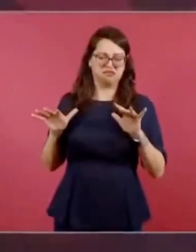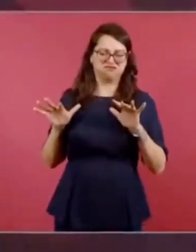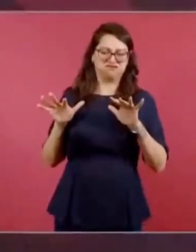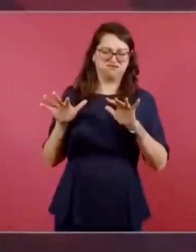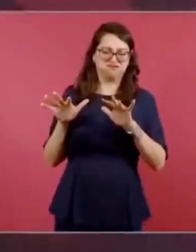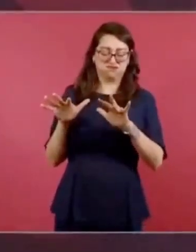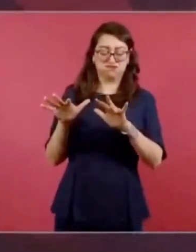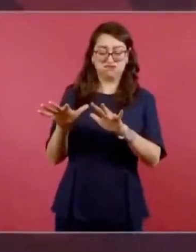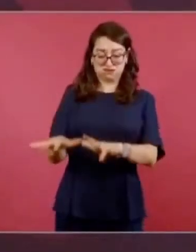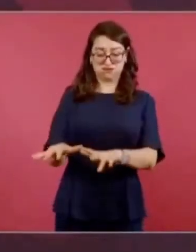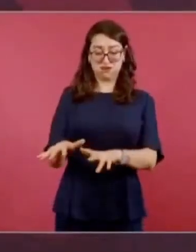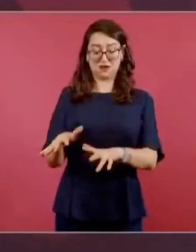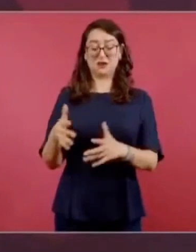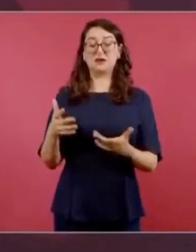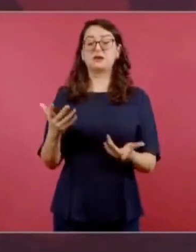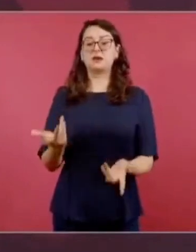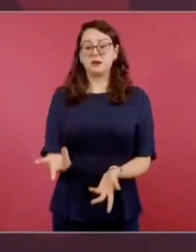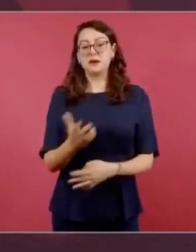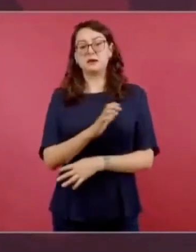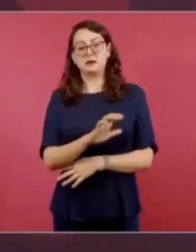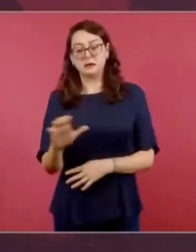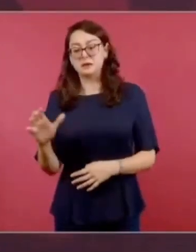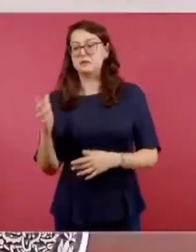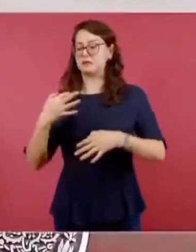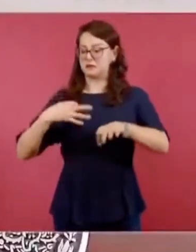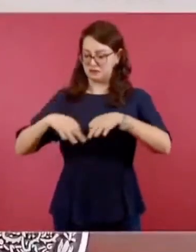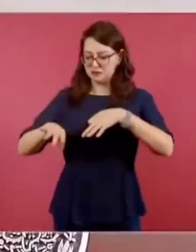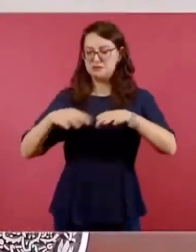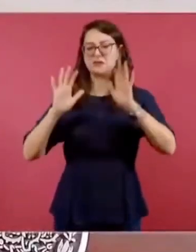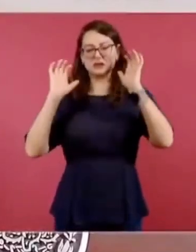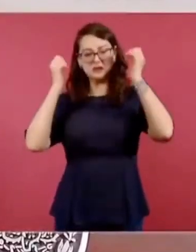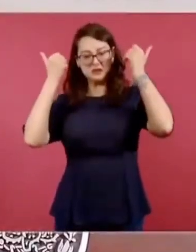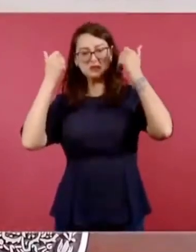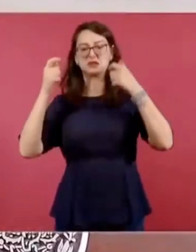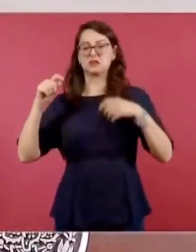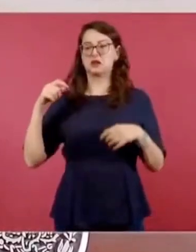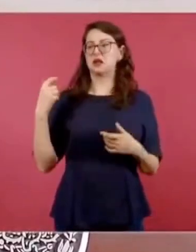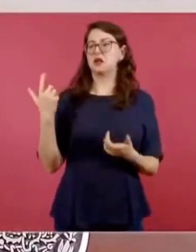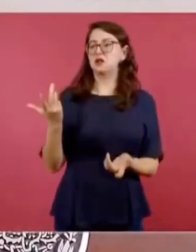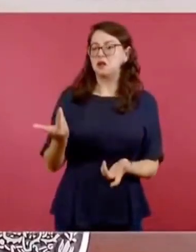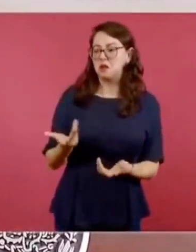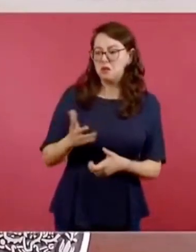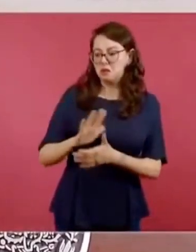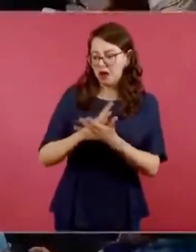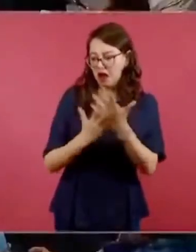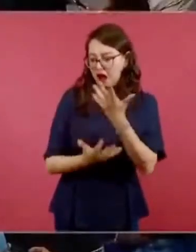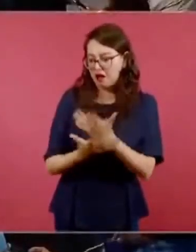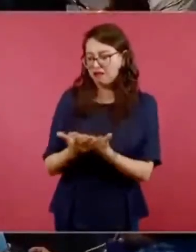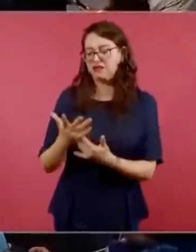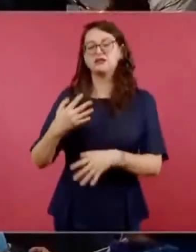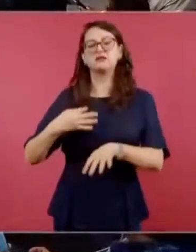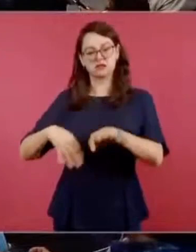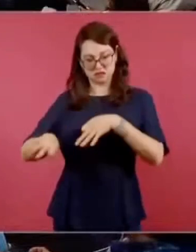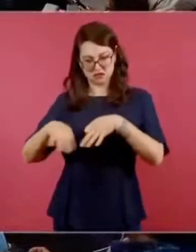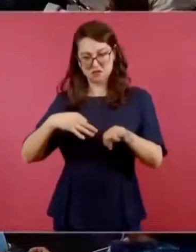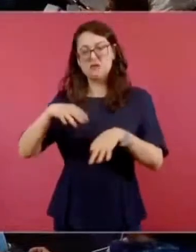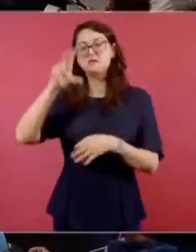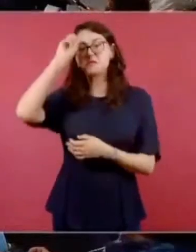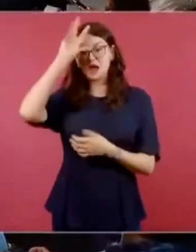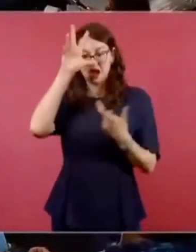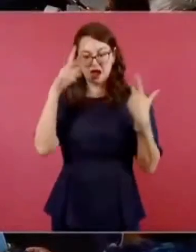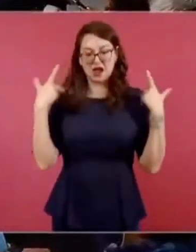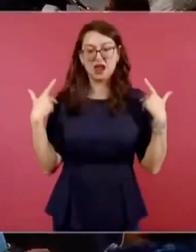conformado por agraristas, jornaleros, rancheros, vaqueros, artesanos, obreros, mineros,